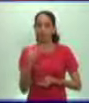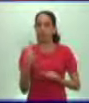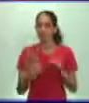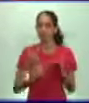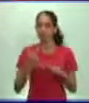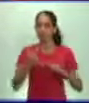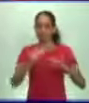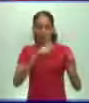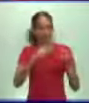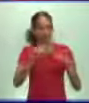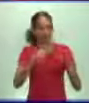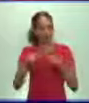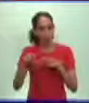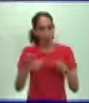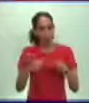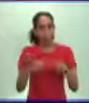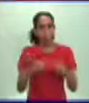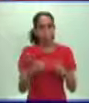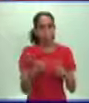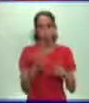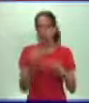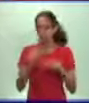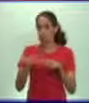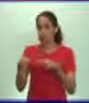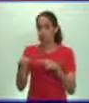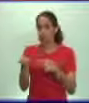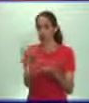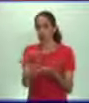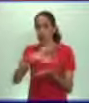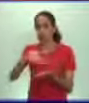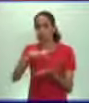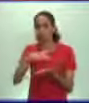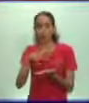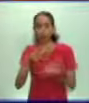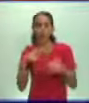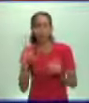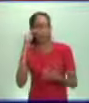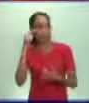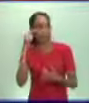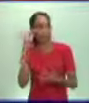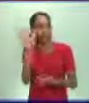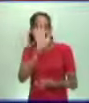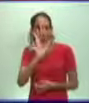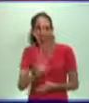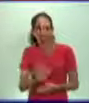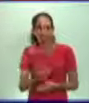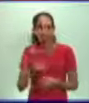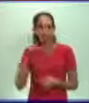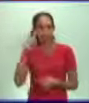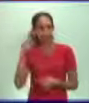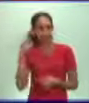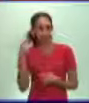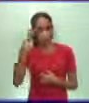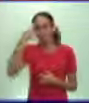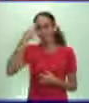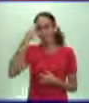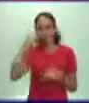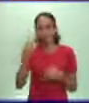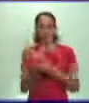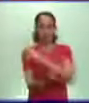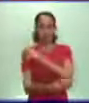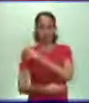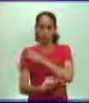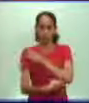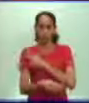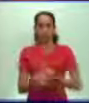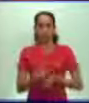comercio con el oriente, es decir con India y con la China pues también fueron elementos que motivaron muchachos